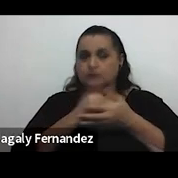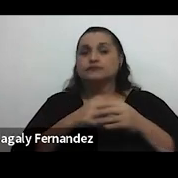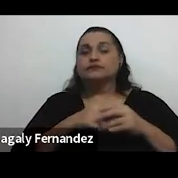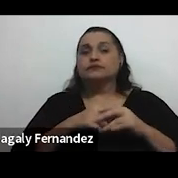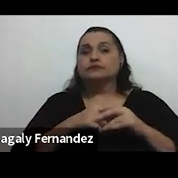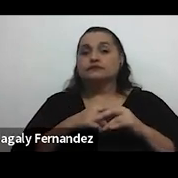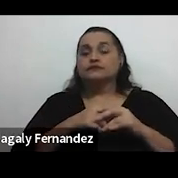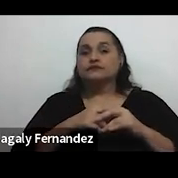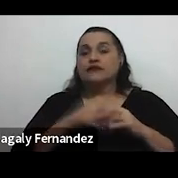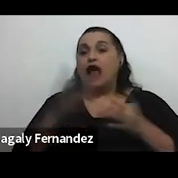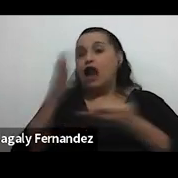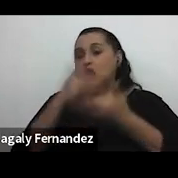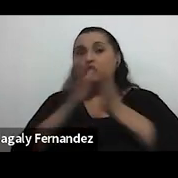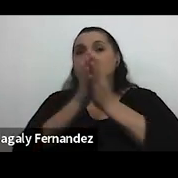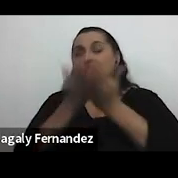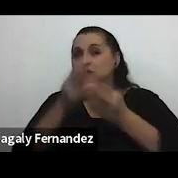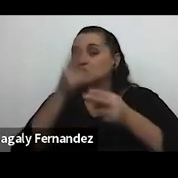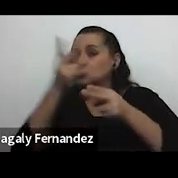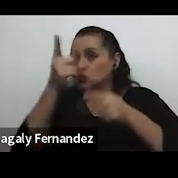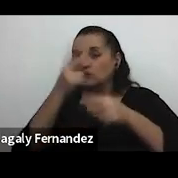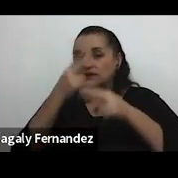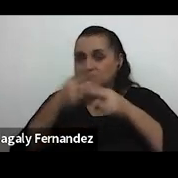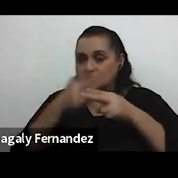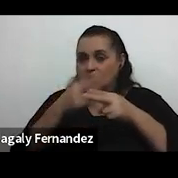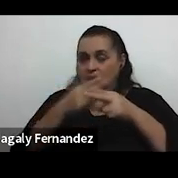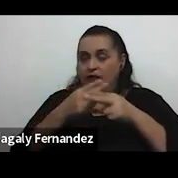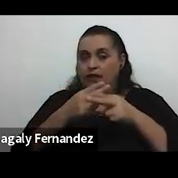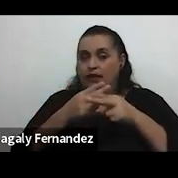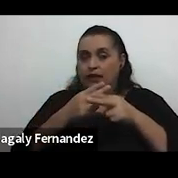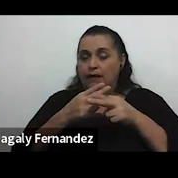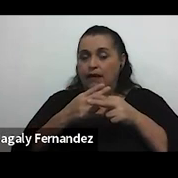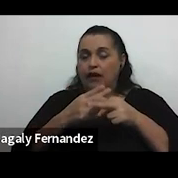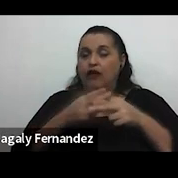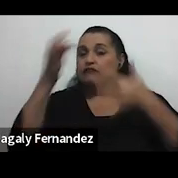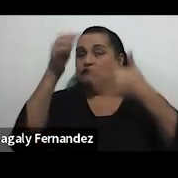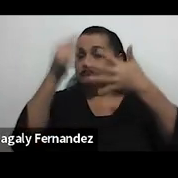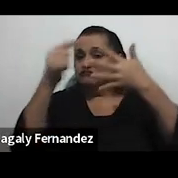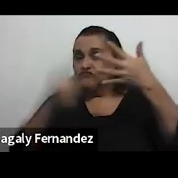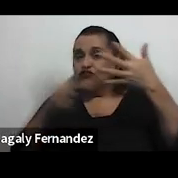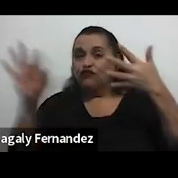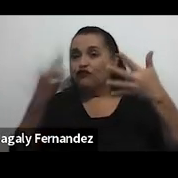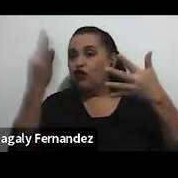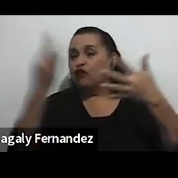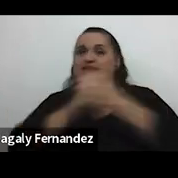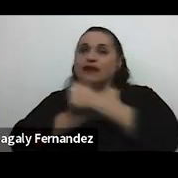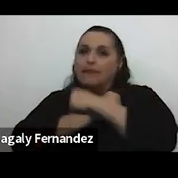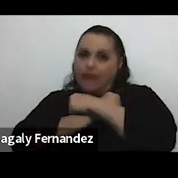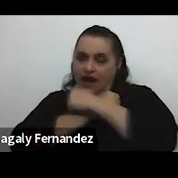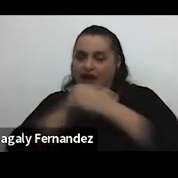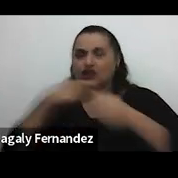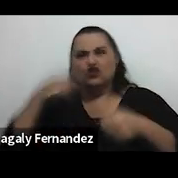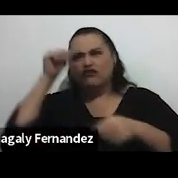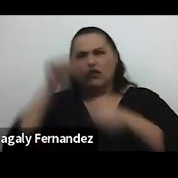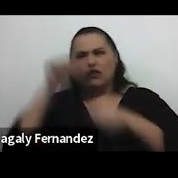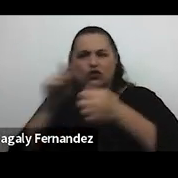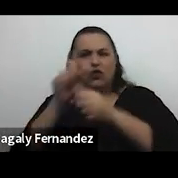algunos libros hay uno que se llama maneras de amar ahorita no recuerdo la persona autora